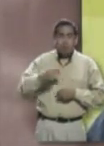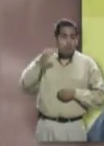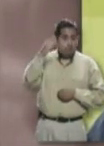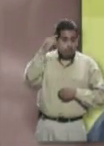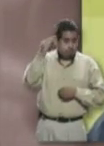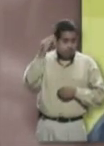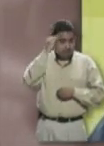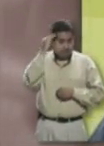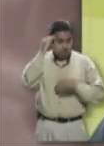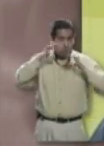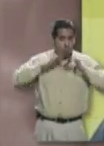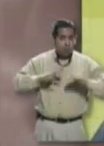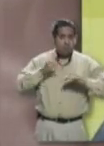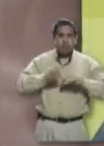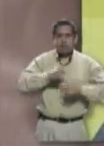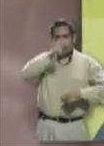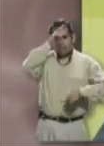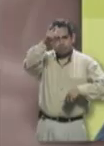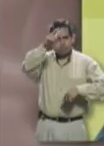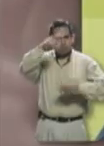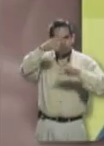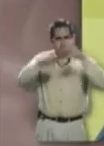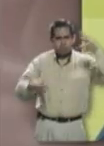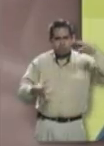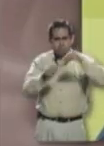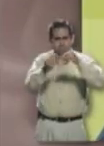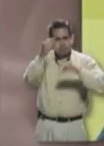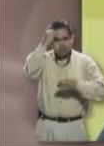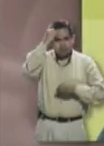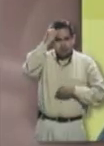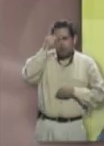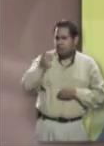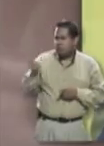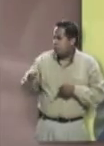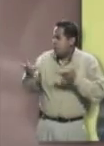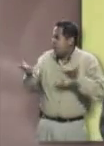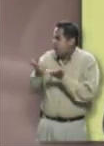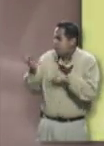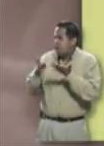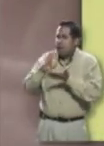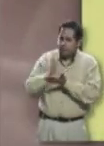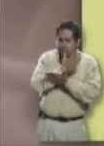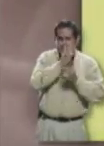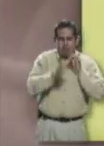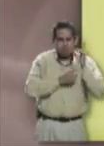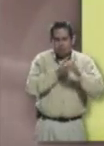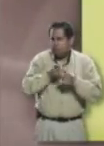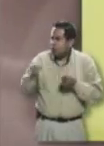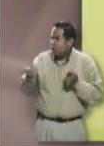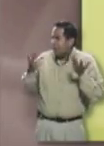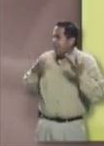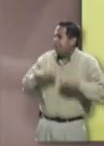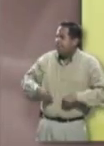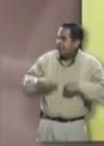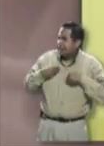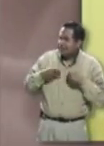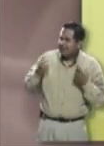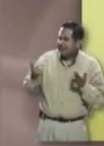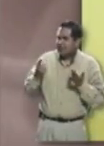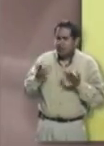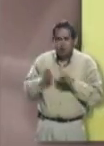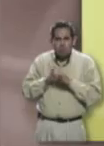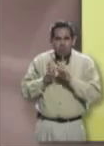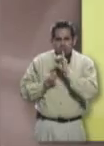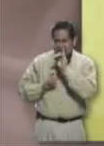Que es mente, cuerpo y espíritu. Bueno, Pedro, nos gustaría saber qué haces además de hacer deporte, que la gente supiera como